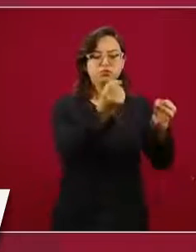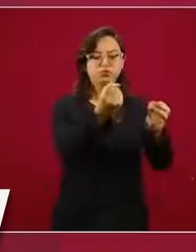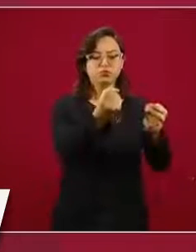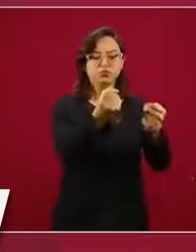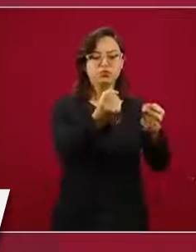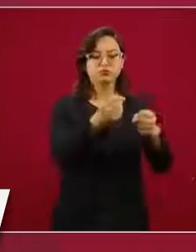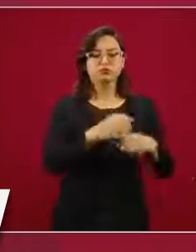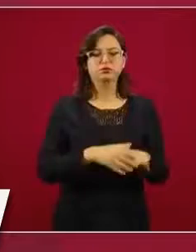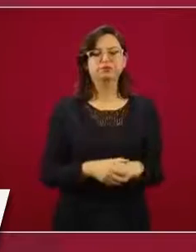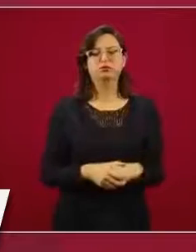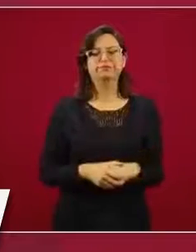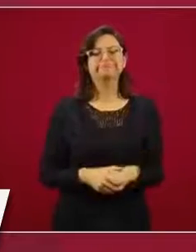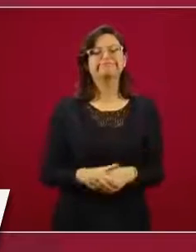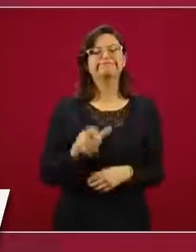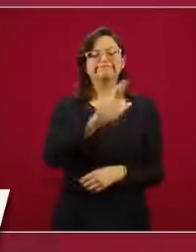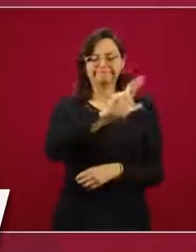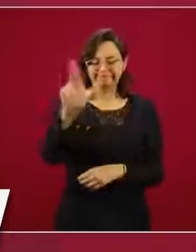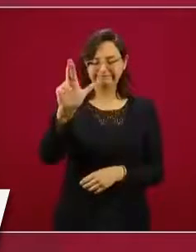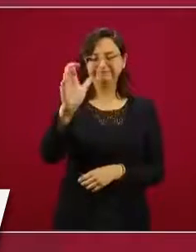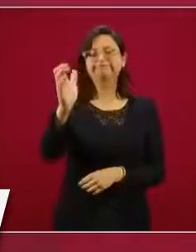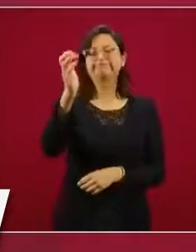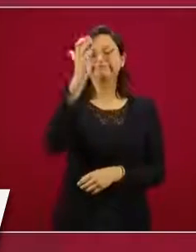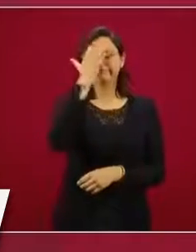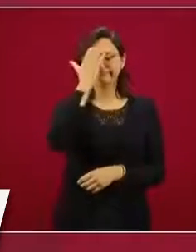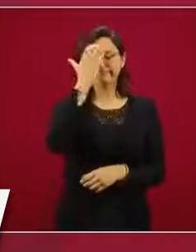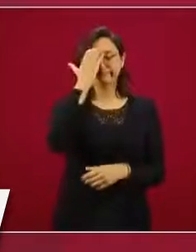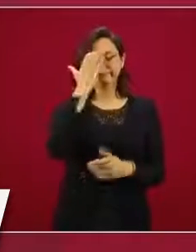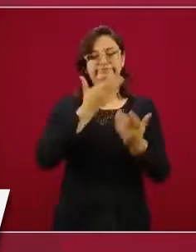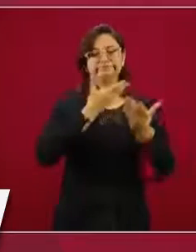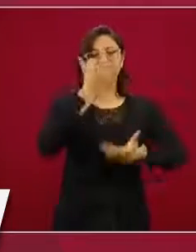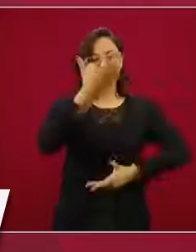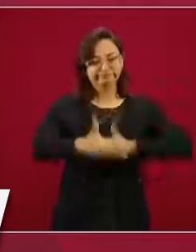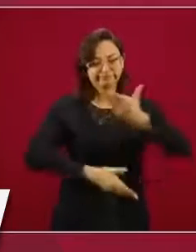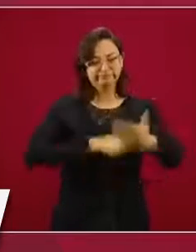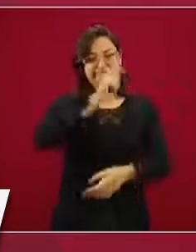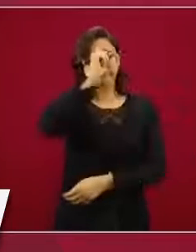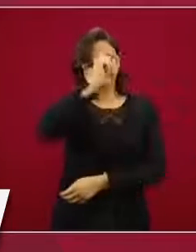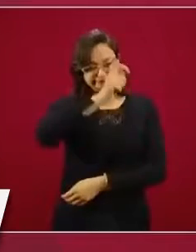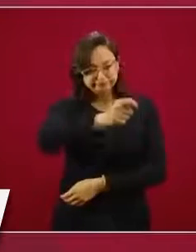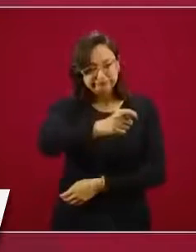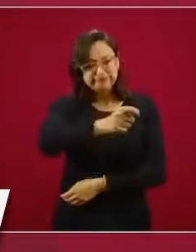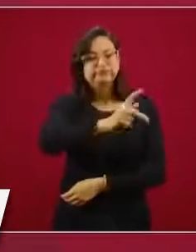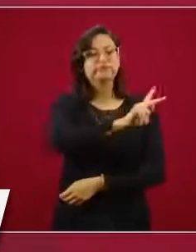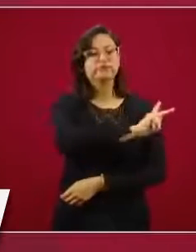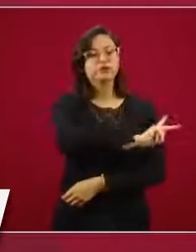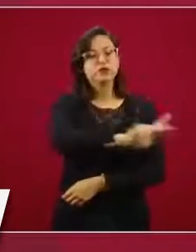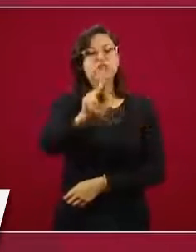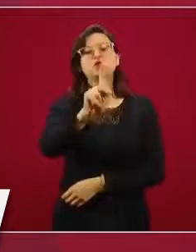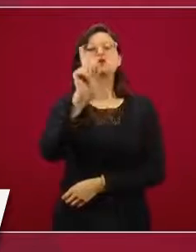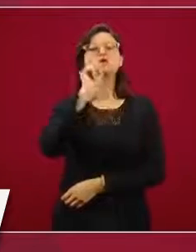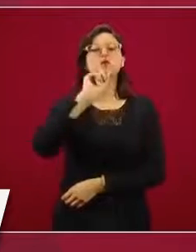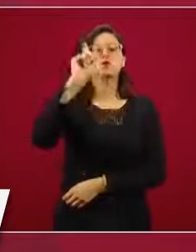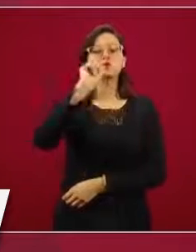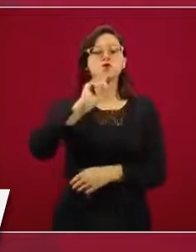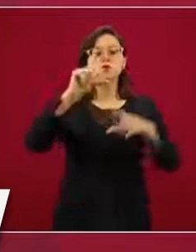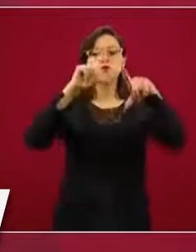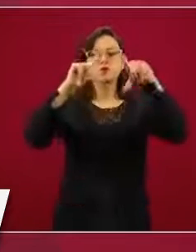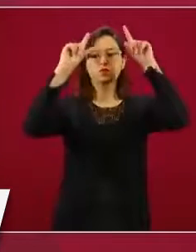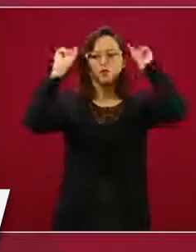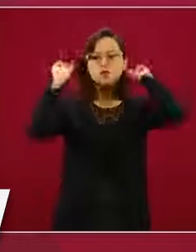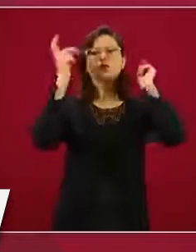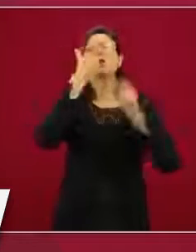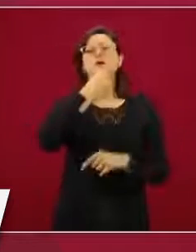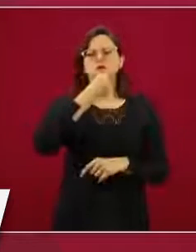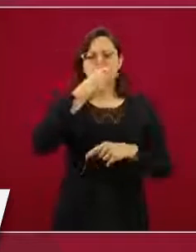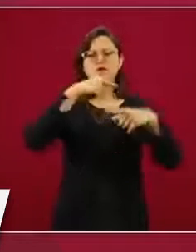eso nuestro reconocimiento, un homenaje a todas las enfermeras, los